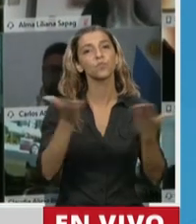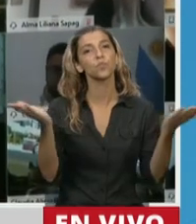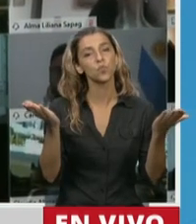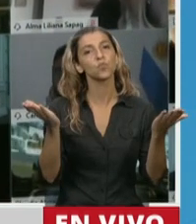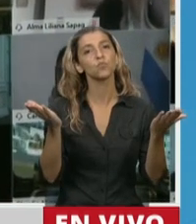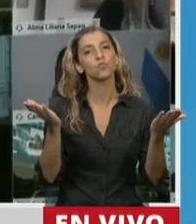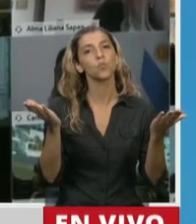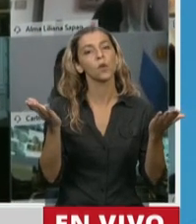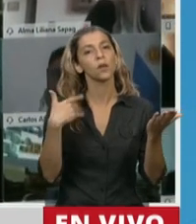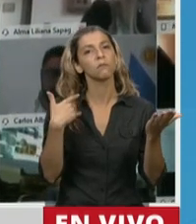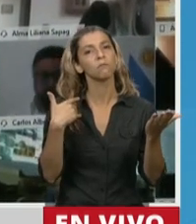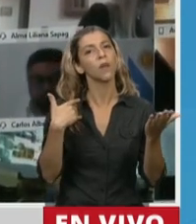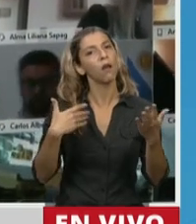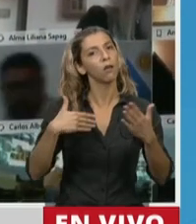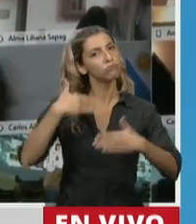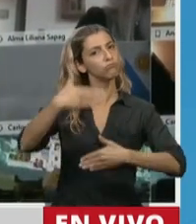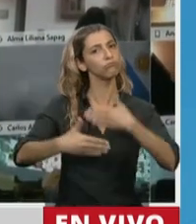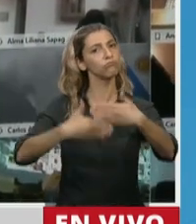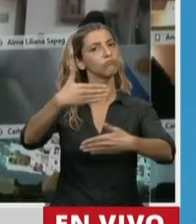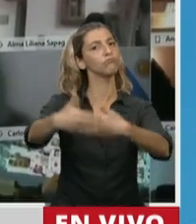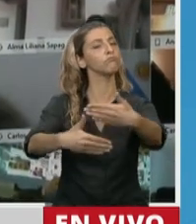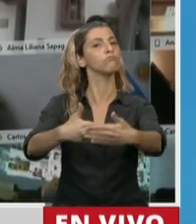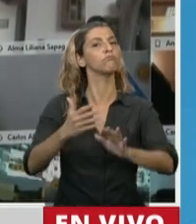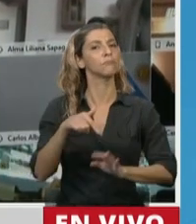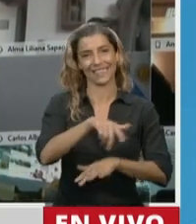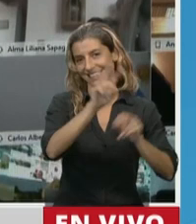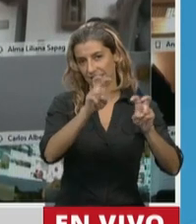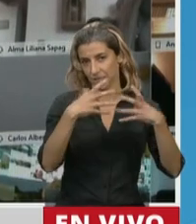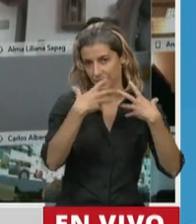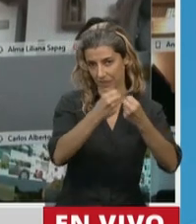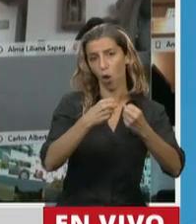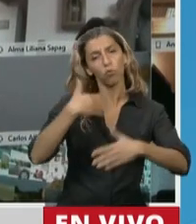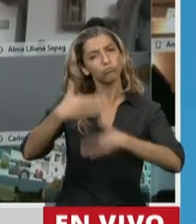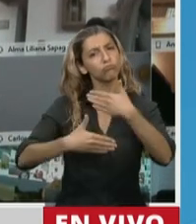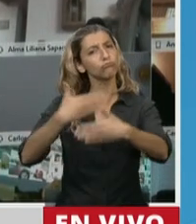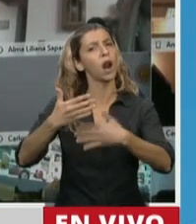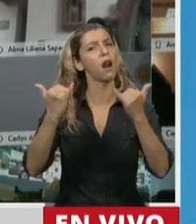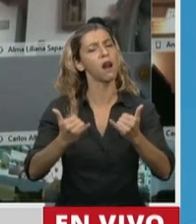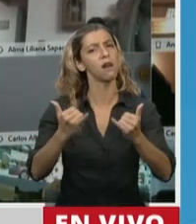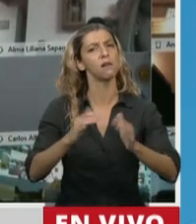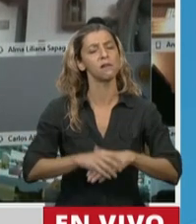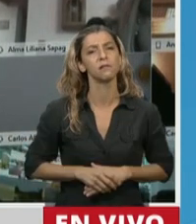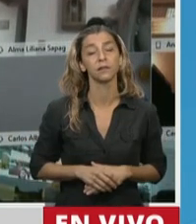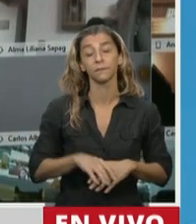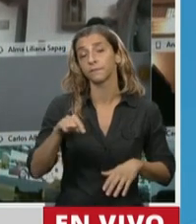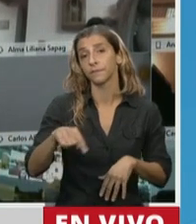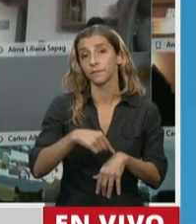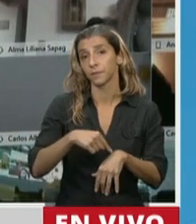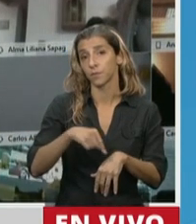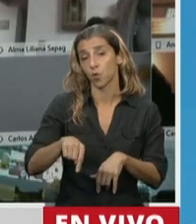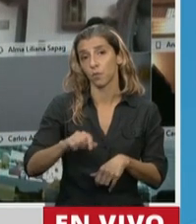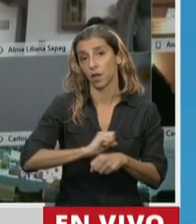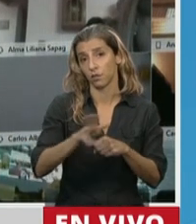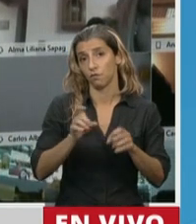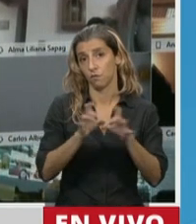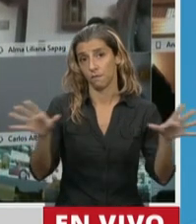salud para todos los argentinos. Especialmente en estos difíciles momentos que estamos viviendo en el marco de